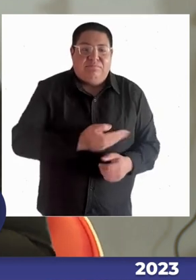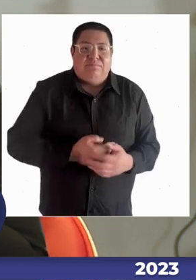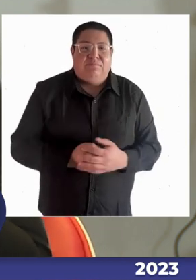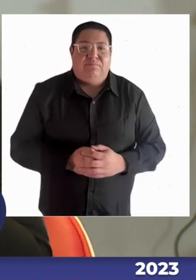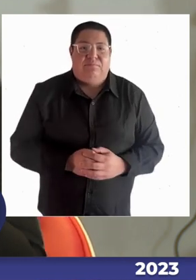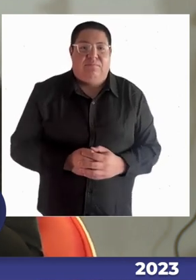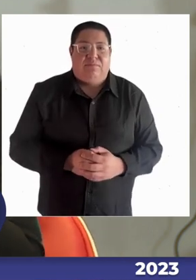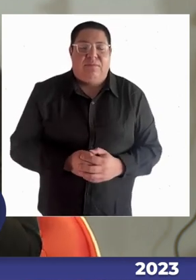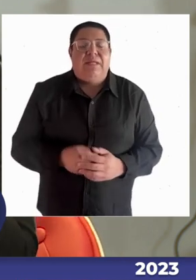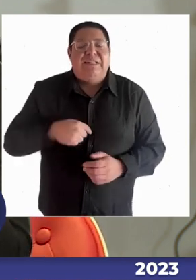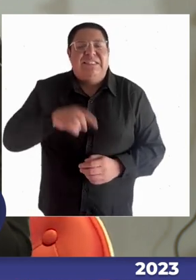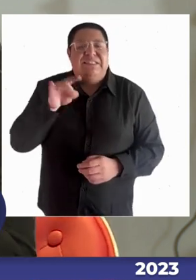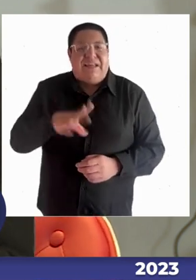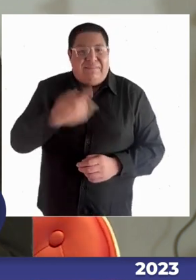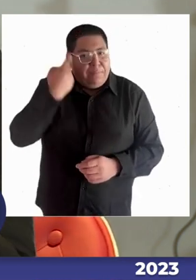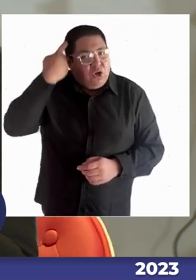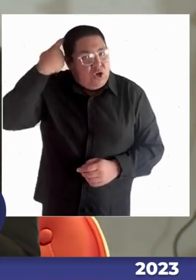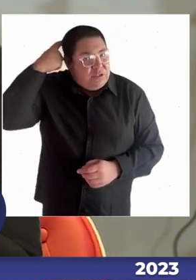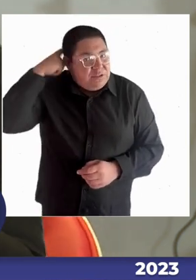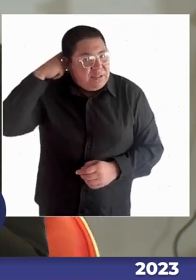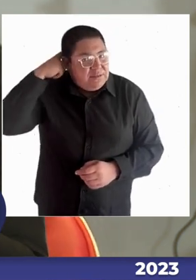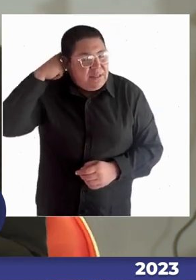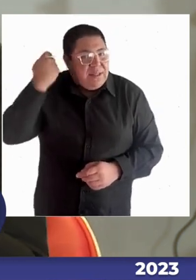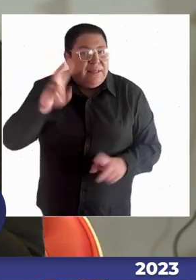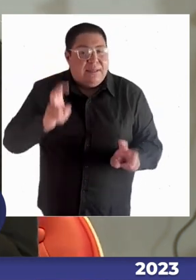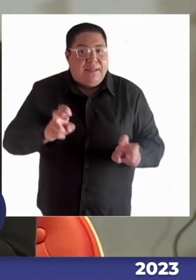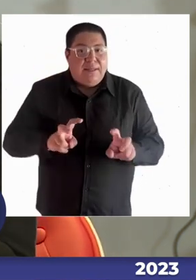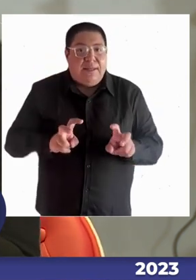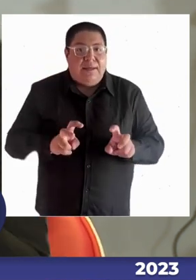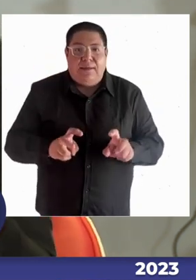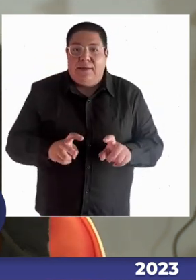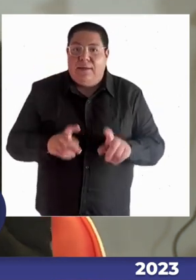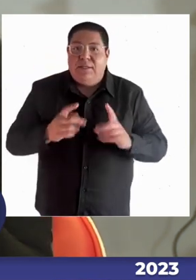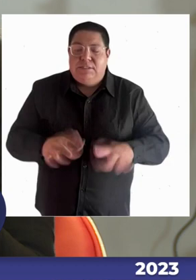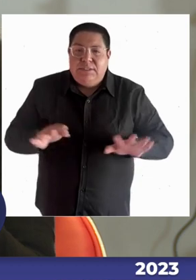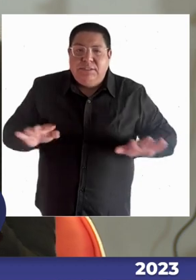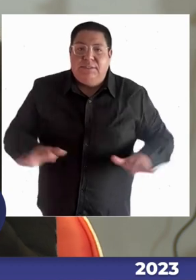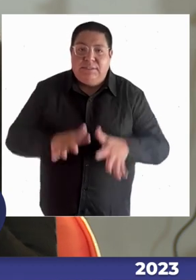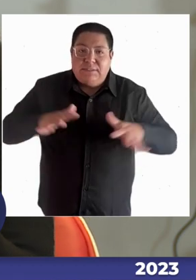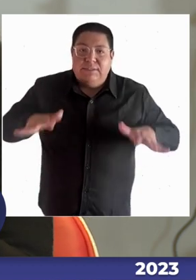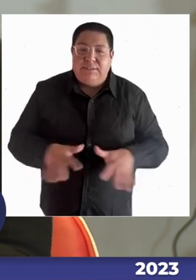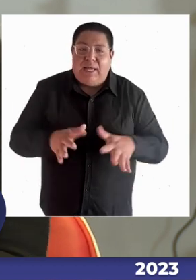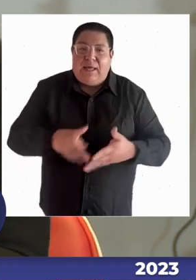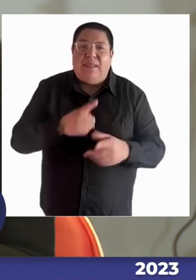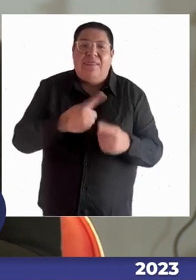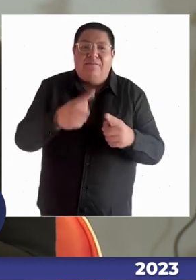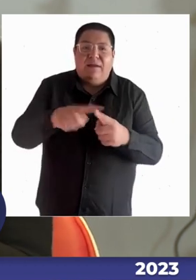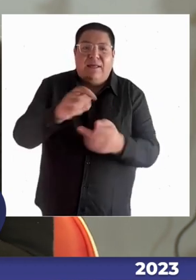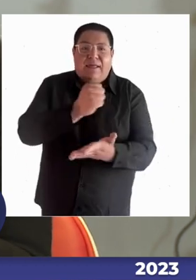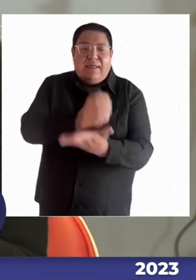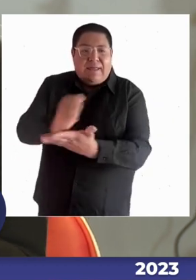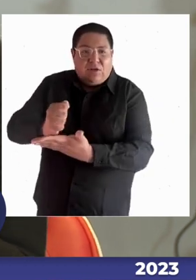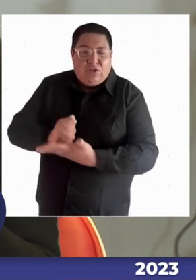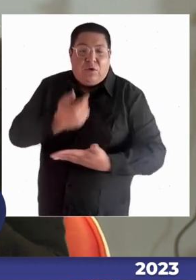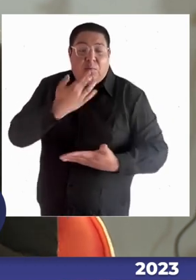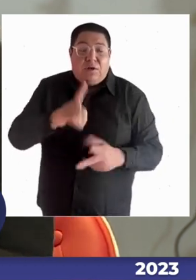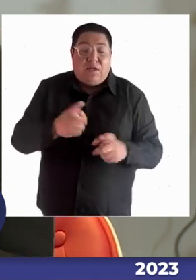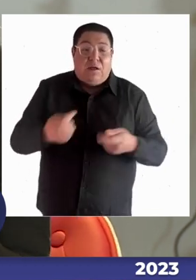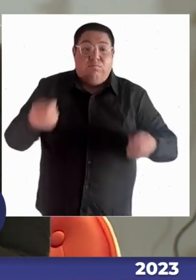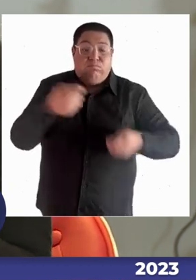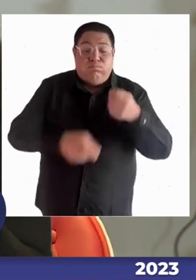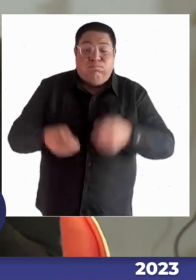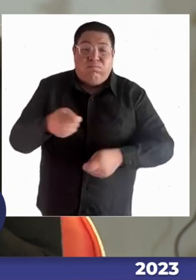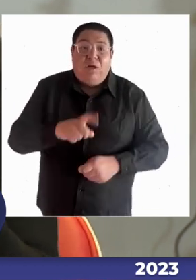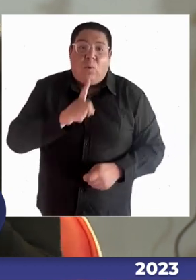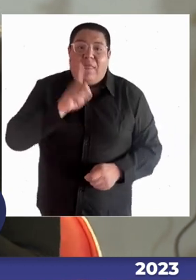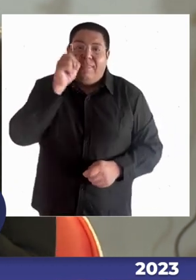conscientes, desde que ingresamos, hemos estado levantando múltiples diagnósticos, porque la entrega de la subvención tiene una complejidad no menor.